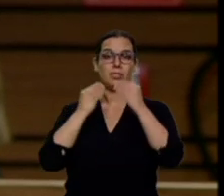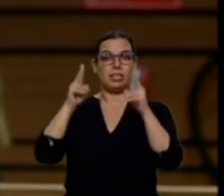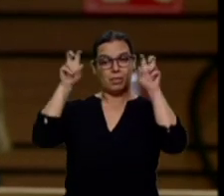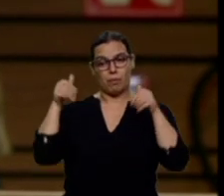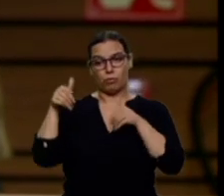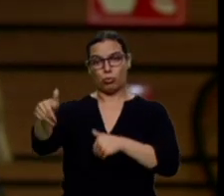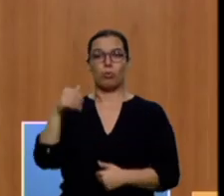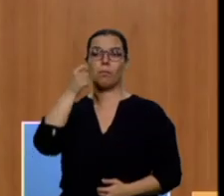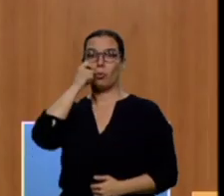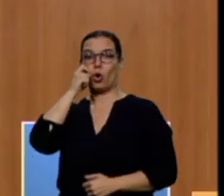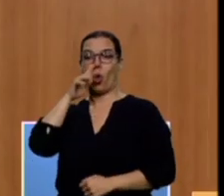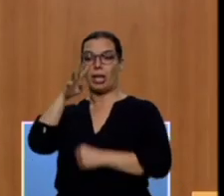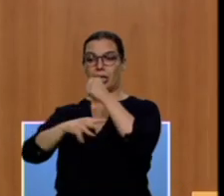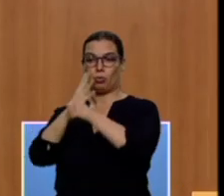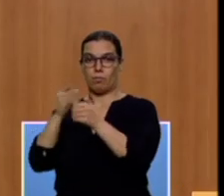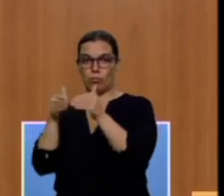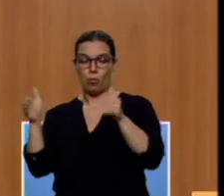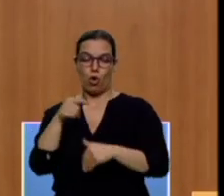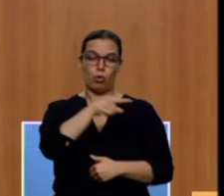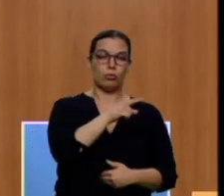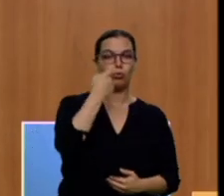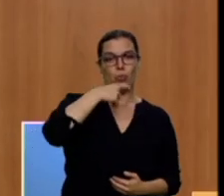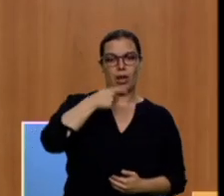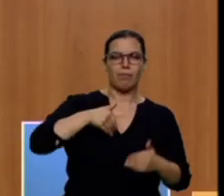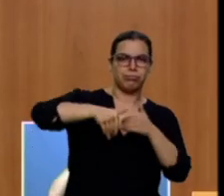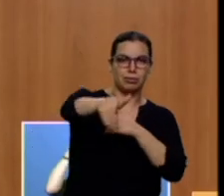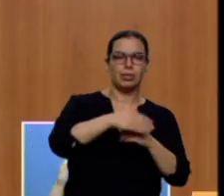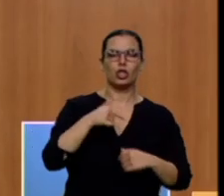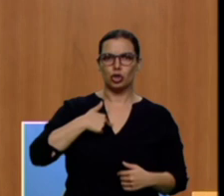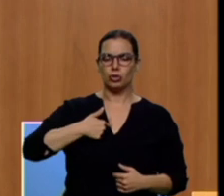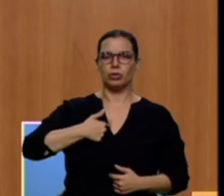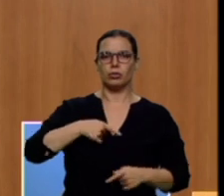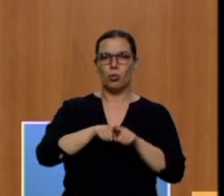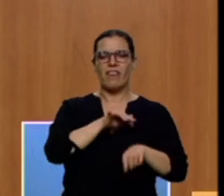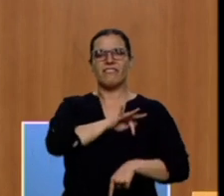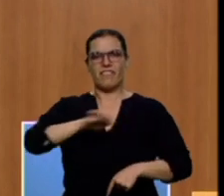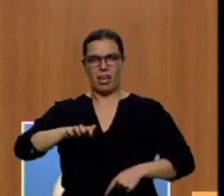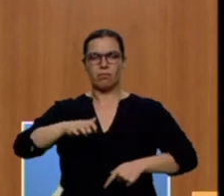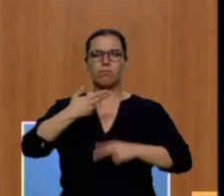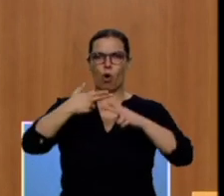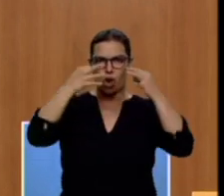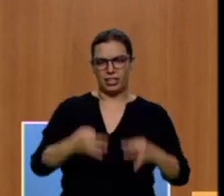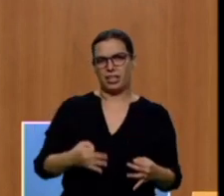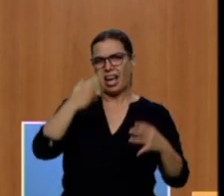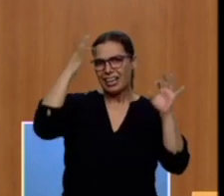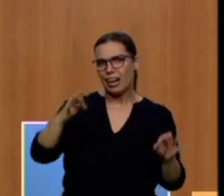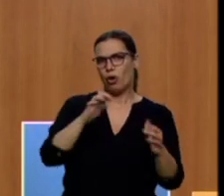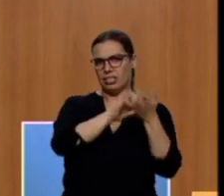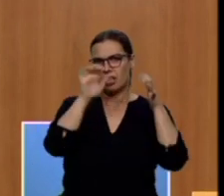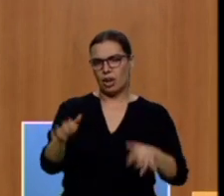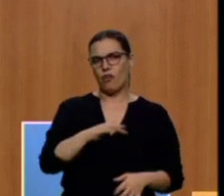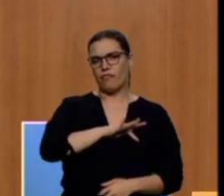Tudanca, más allá. Sigo creyendo en la política. Sigo creyendo en Castilla y León. Con su traición,